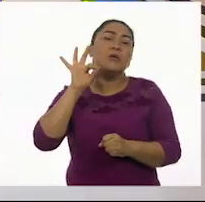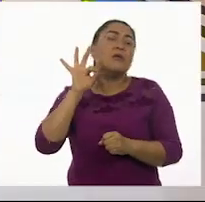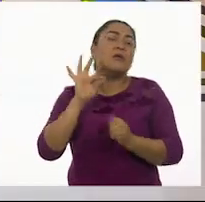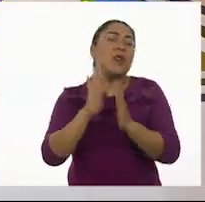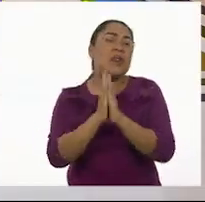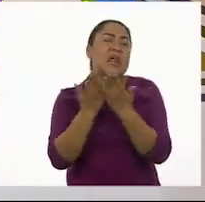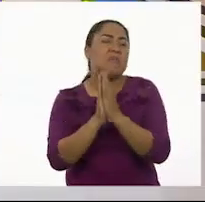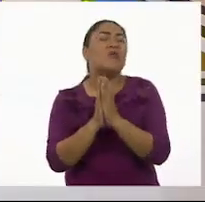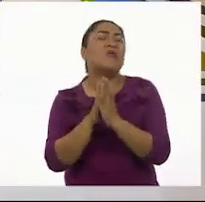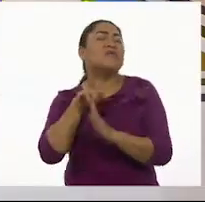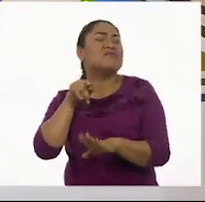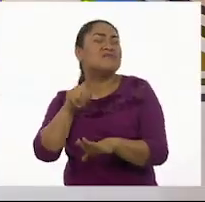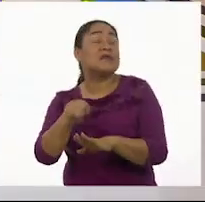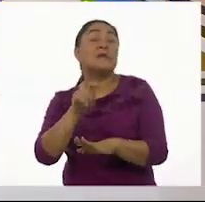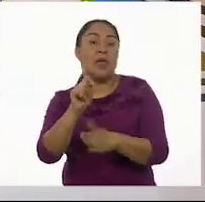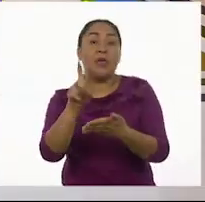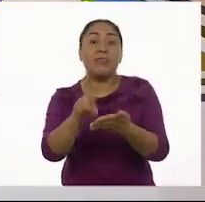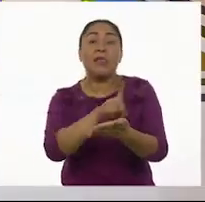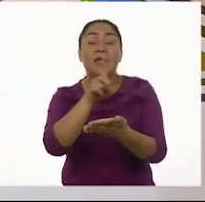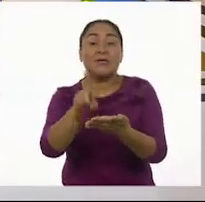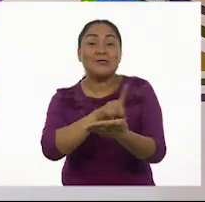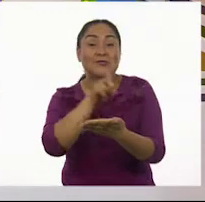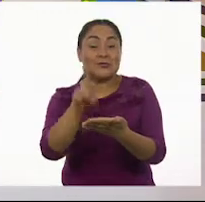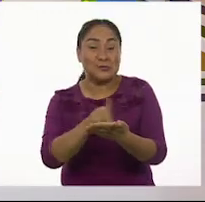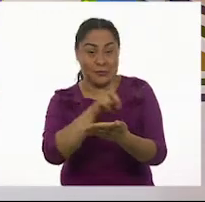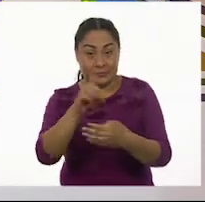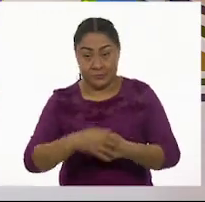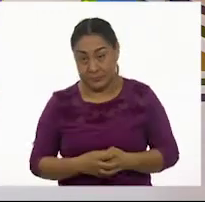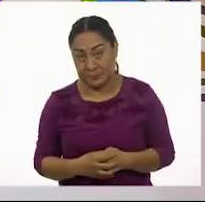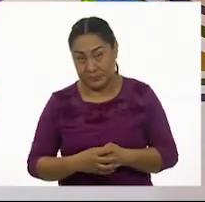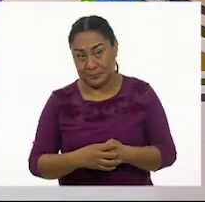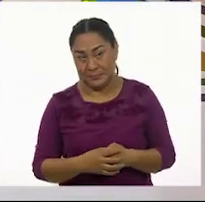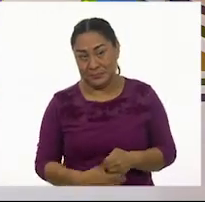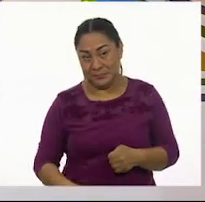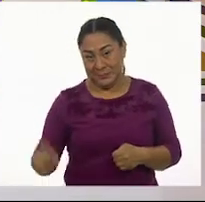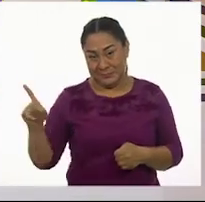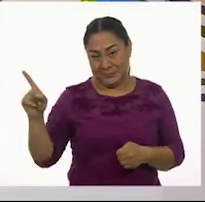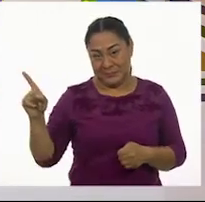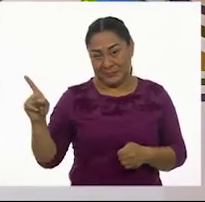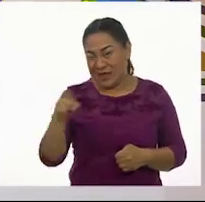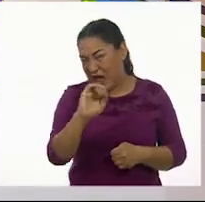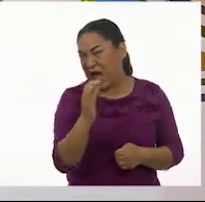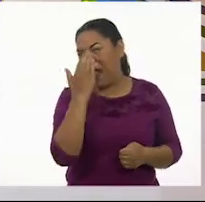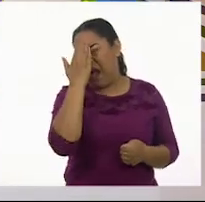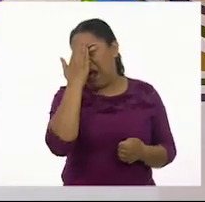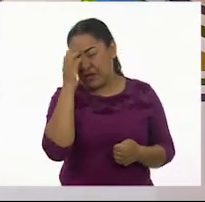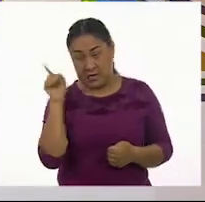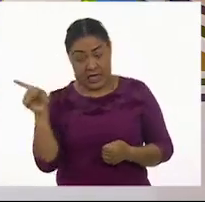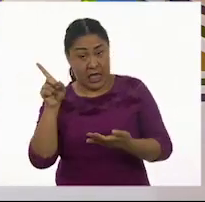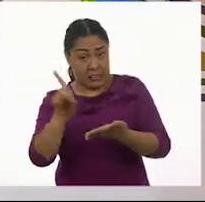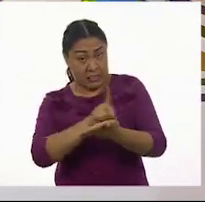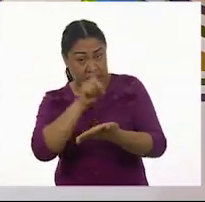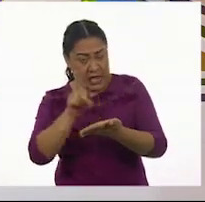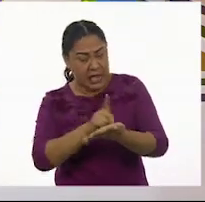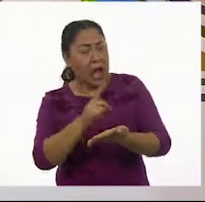es un diccionario. Claro. Lo debemos de conocer. En este diccionario viene el significado o la